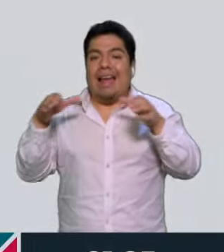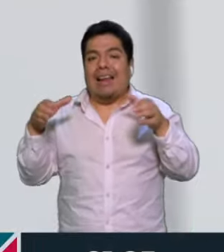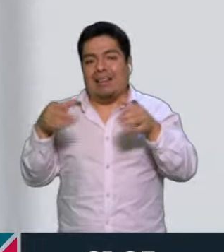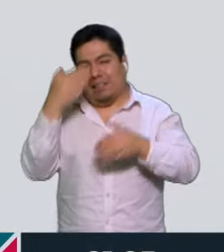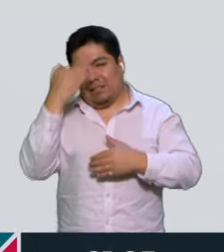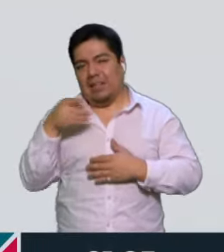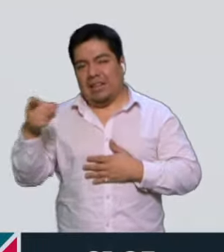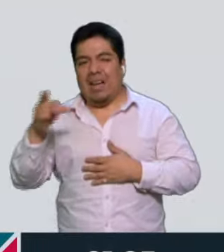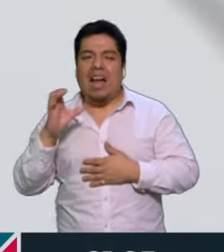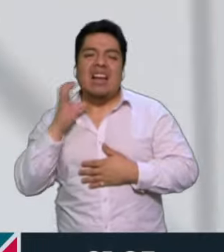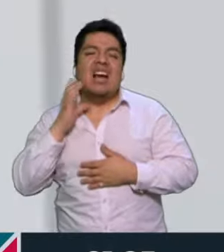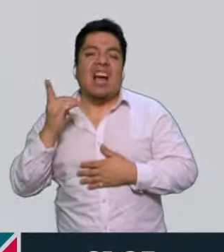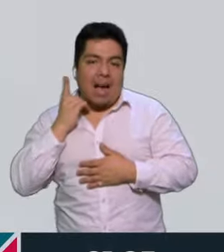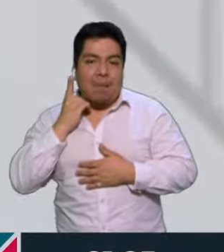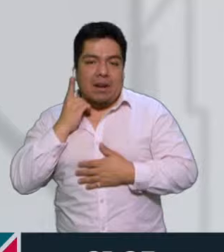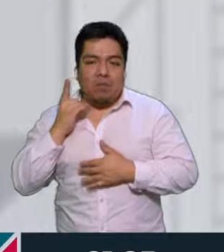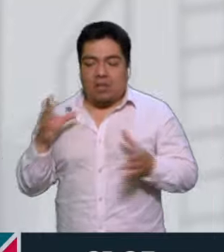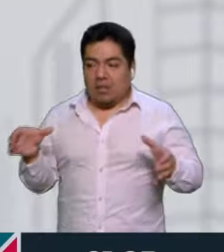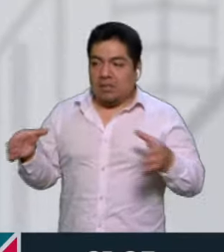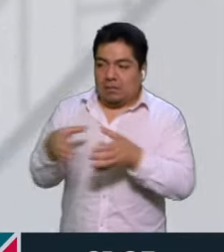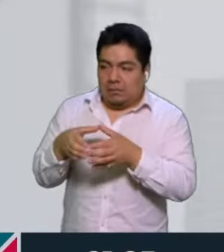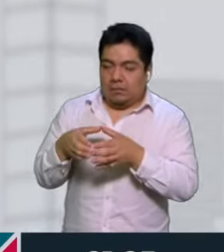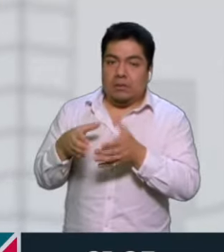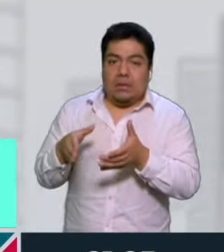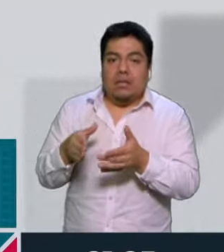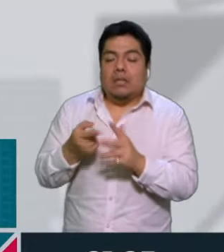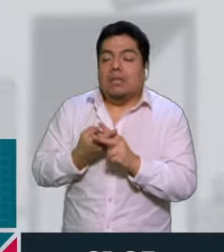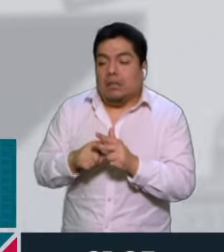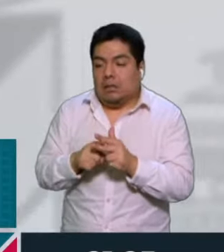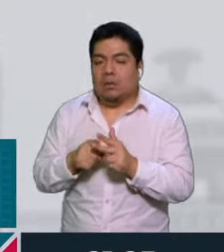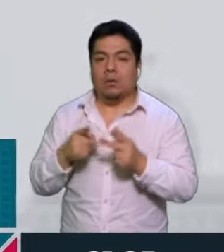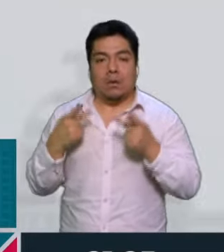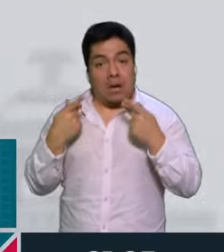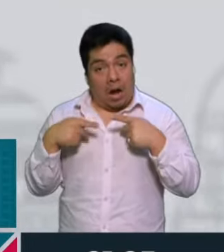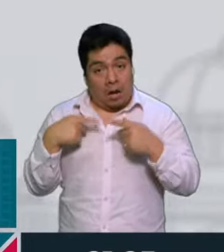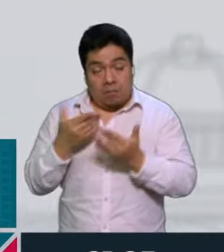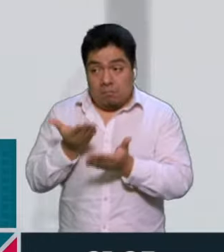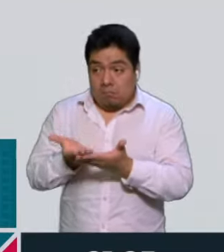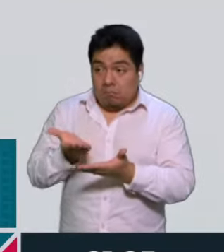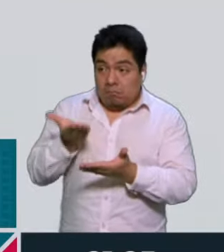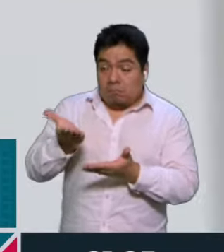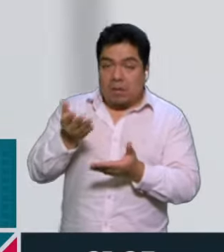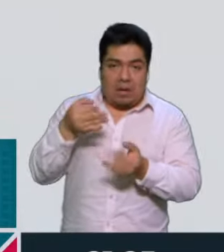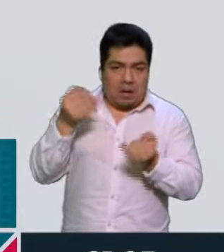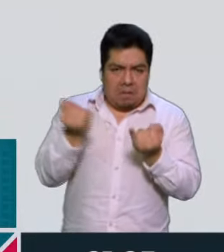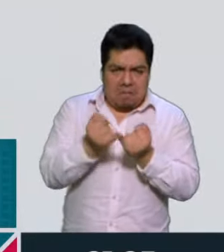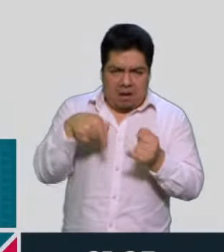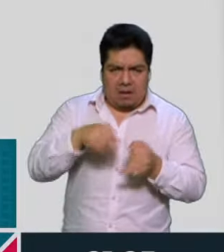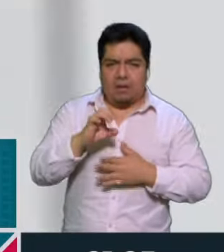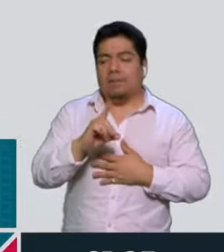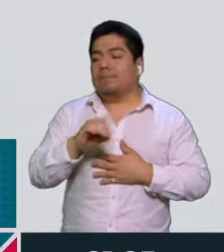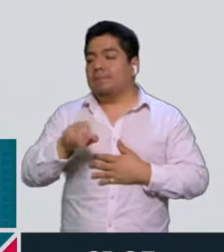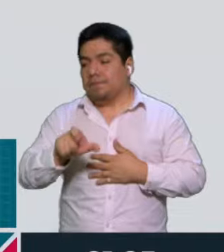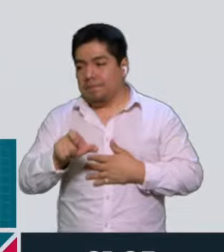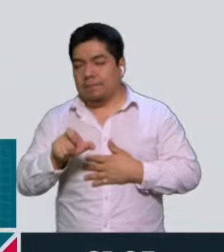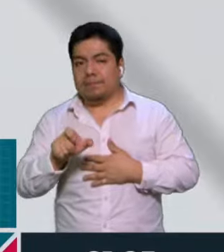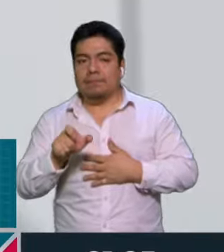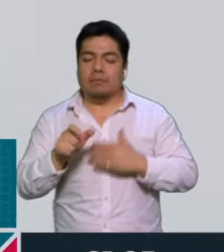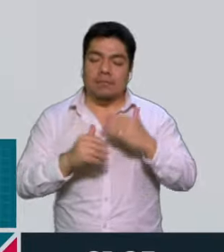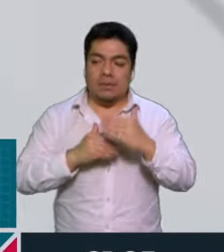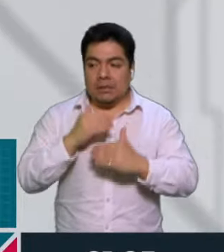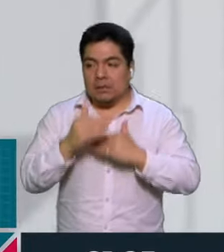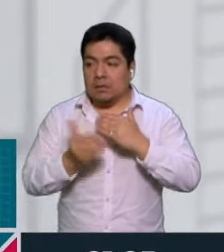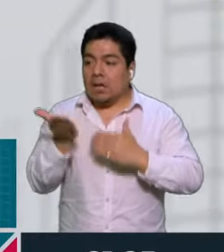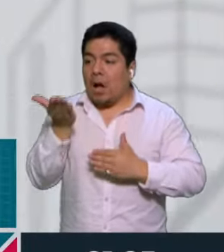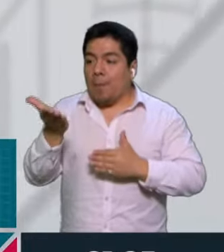precisamente para poder crear una iniciativa ciudadana, como lo hicimos en Ciudad de México, y de esa forma poder pedir